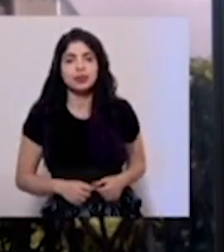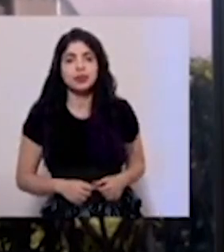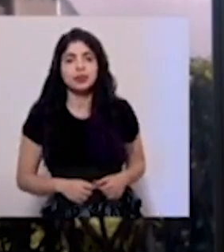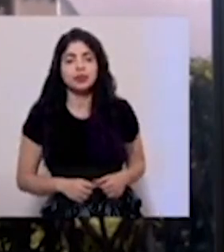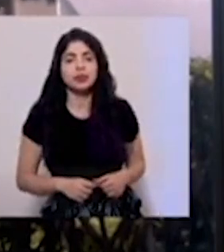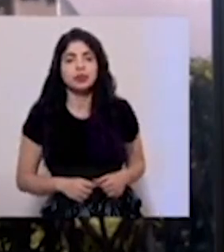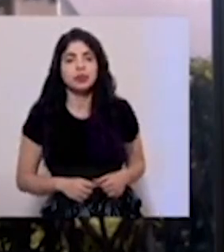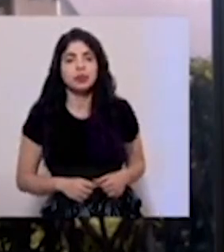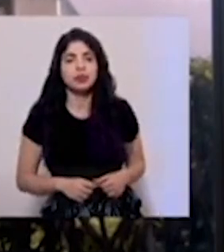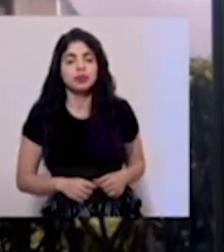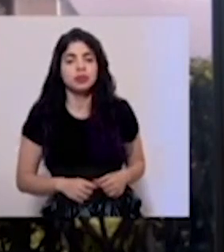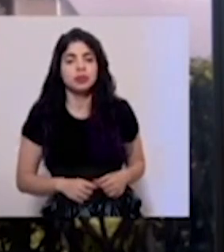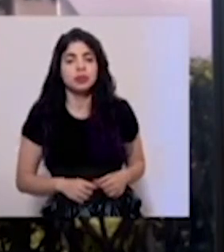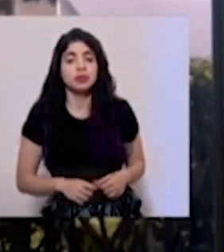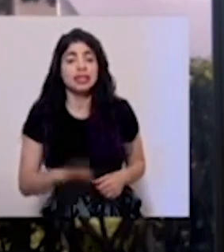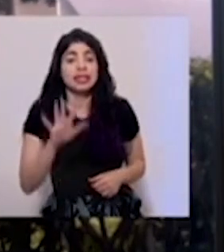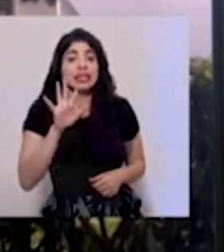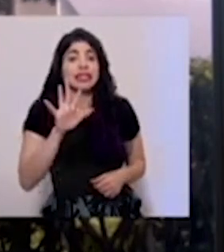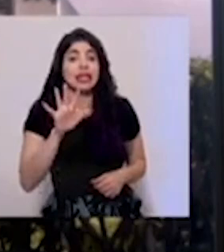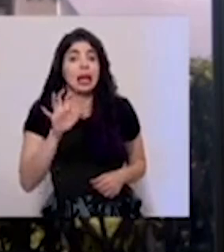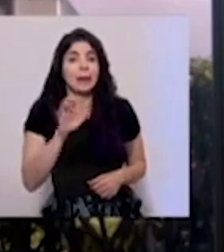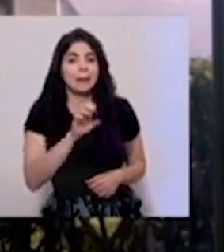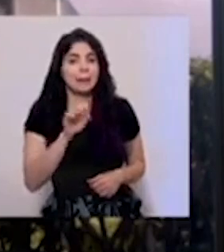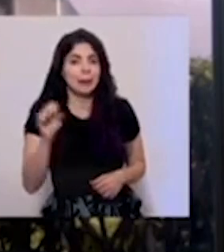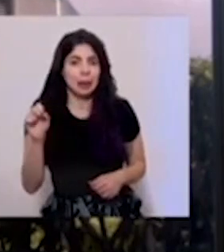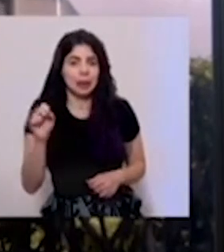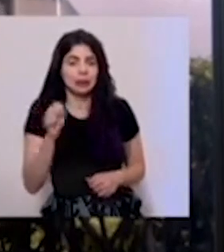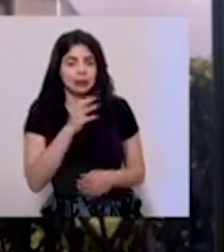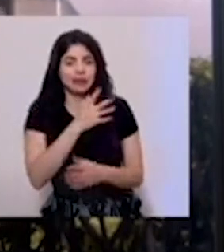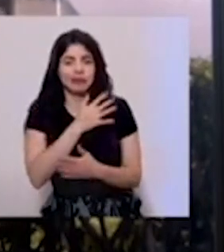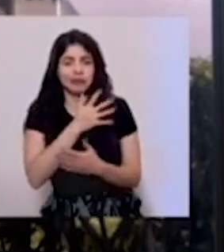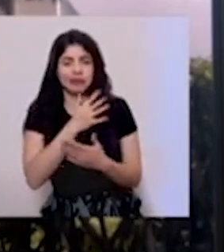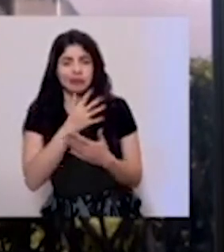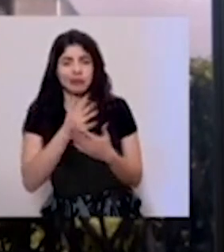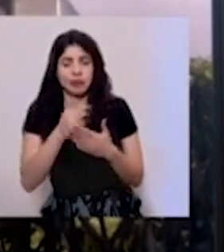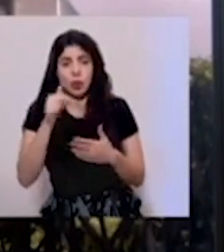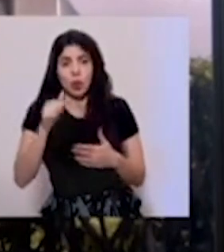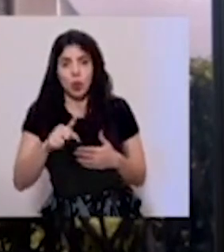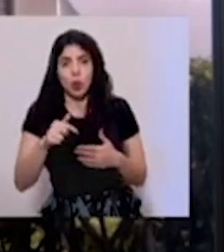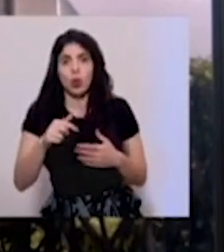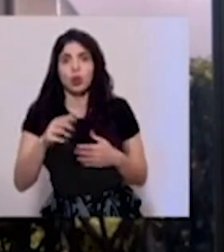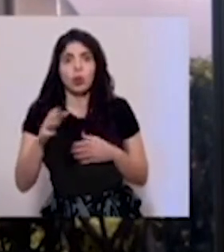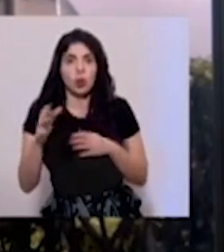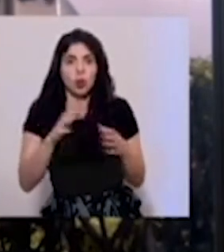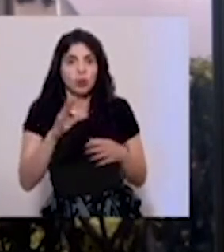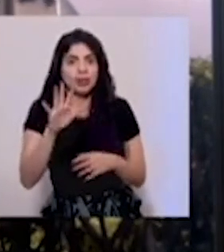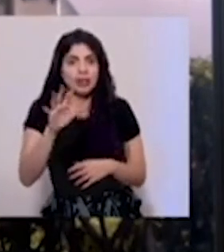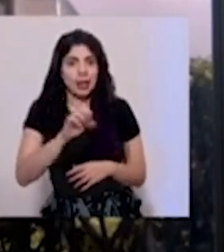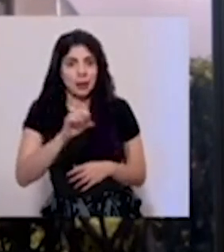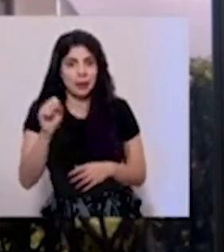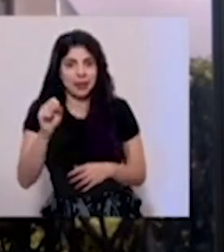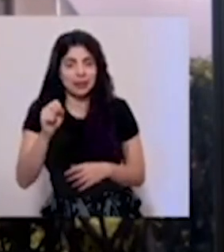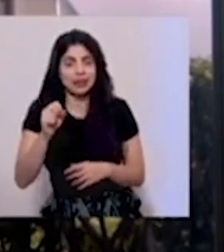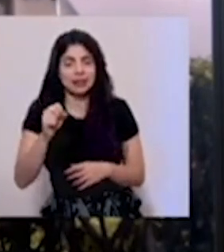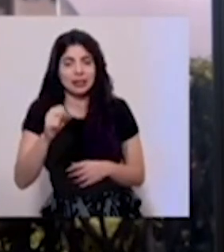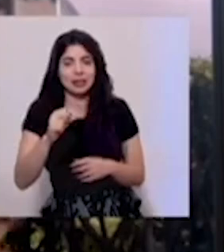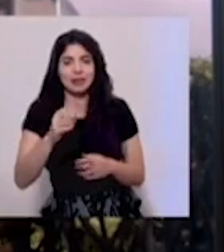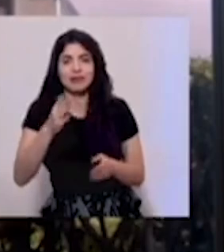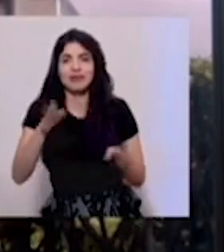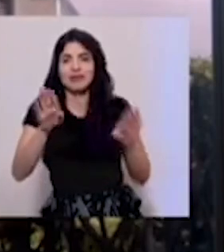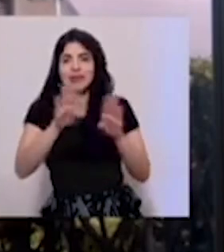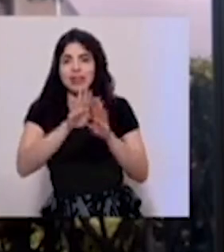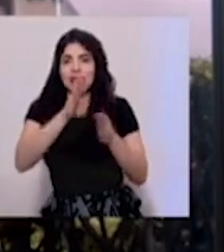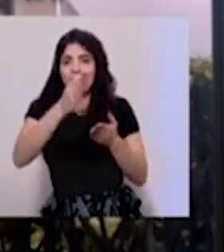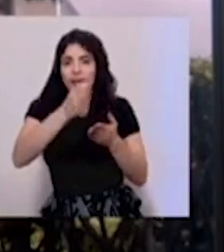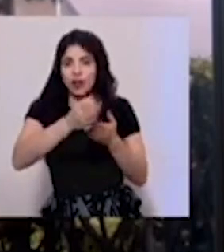de cinco meses de operativos que se cumplen hoy exactamente con el cierre de fronteras terrestres